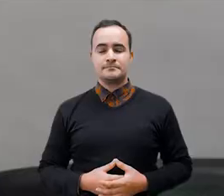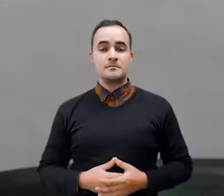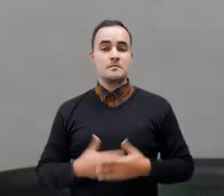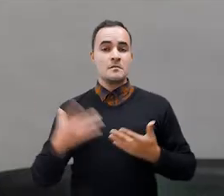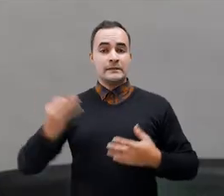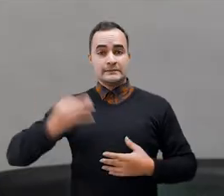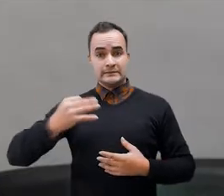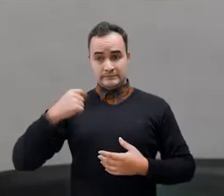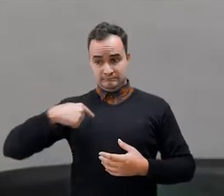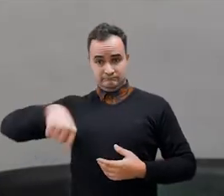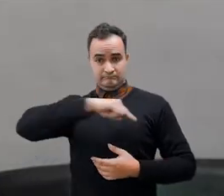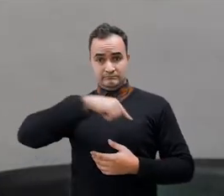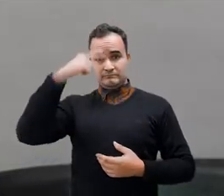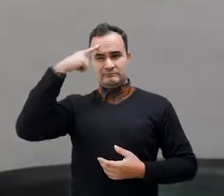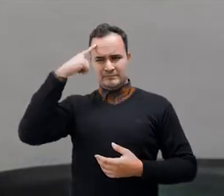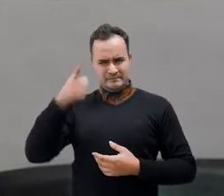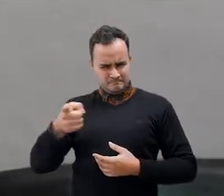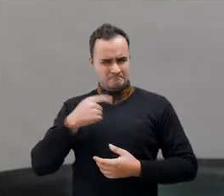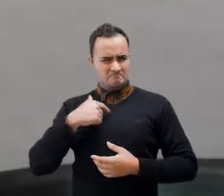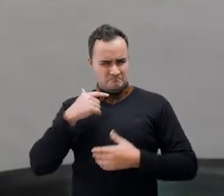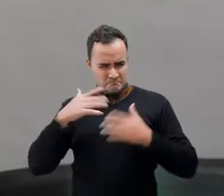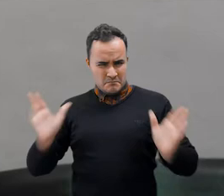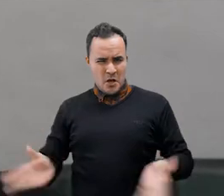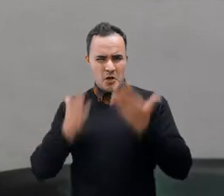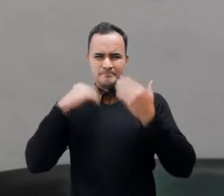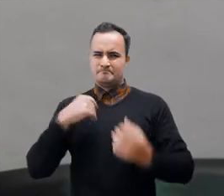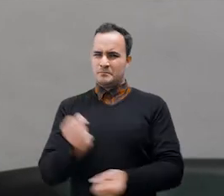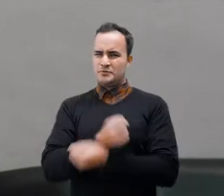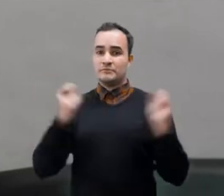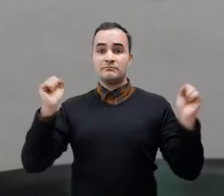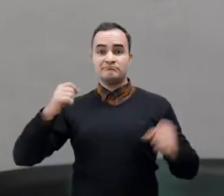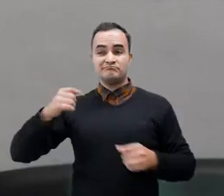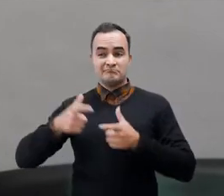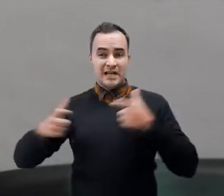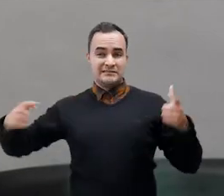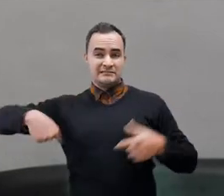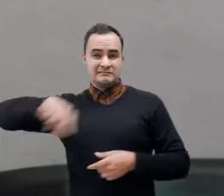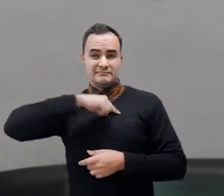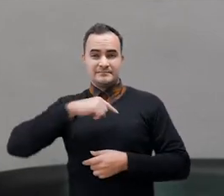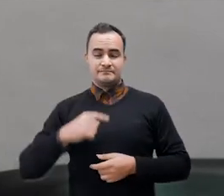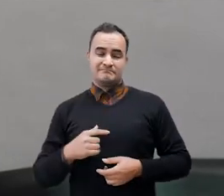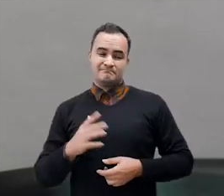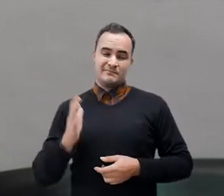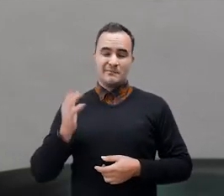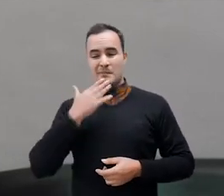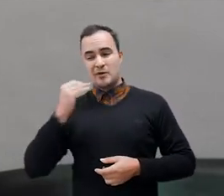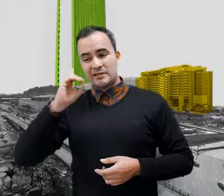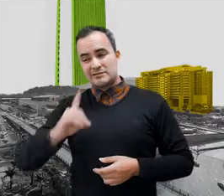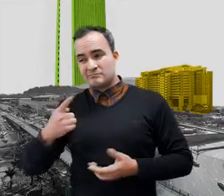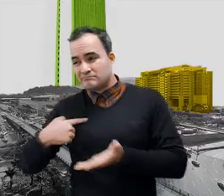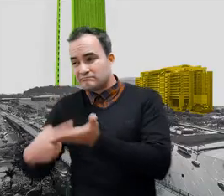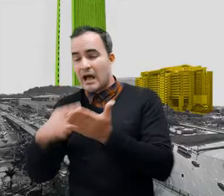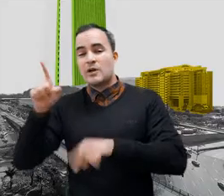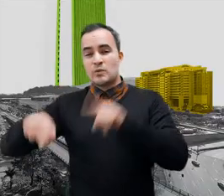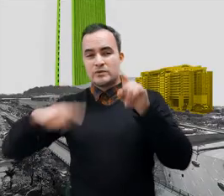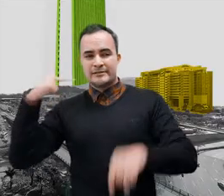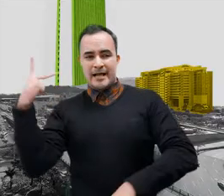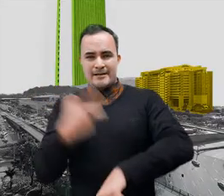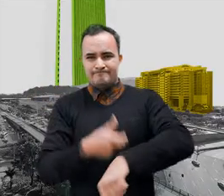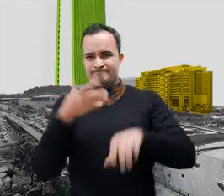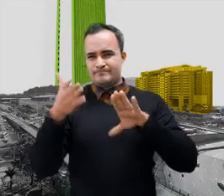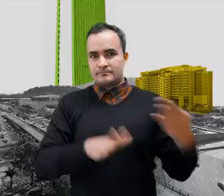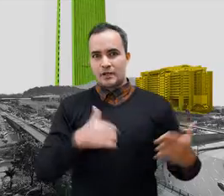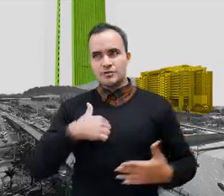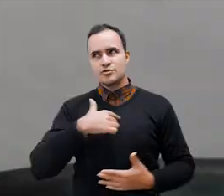La verdad, todos pensábamos que no lo iba a lograr. Incluso se había pensado pues en aplicar pues la eutanasia. Me había encariñado